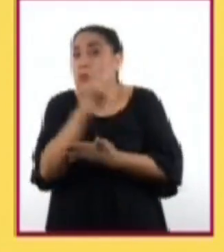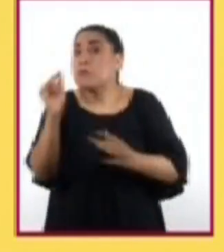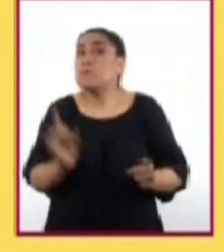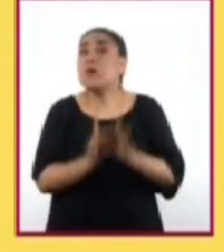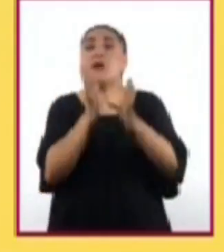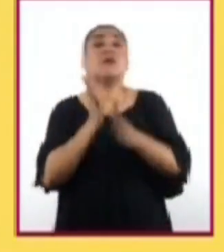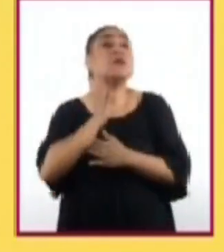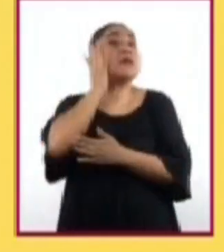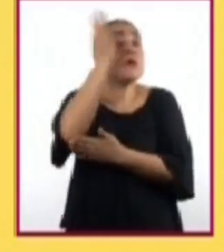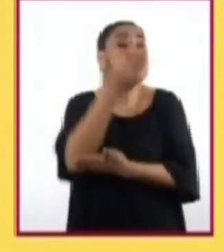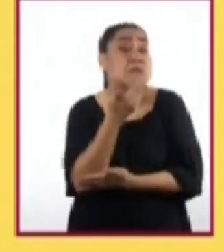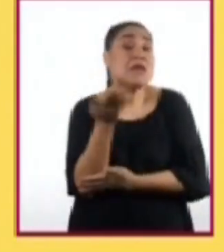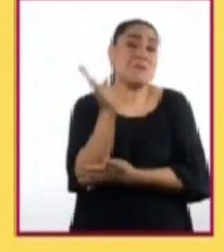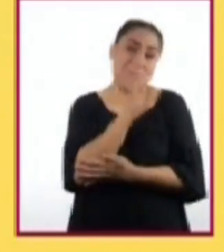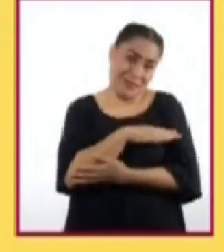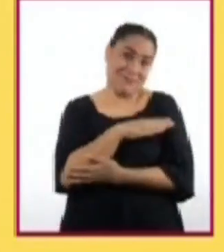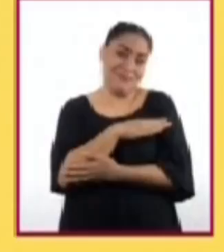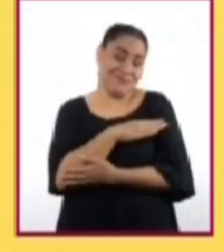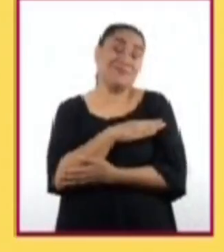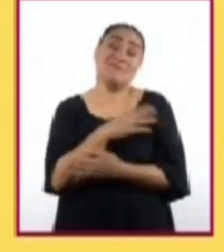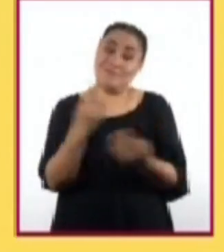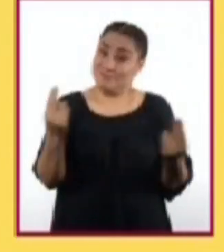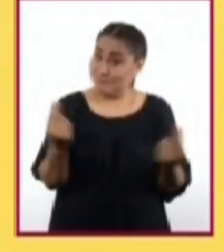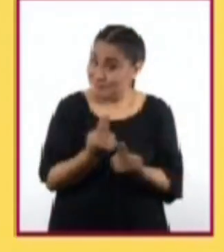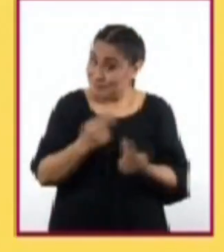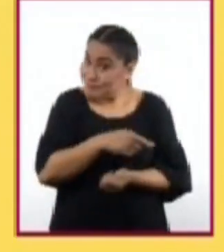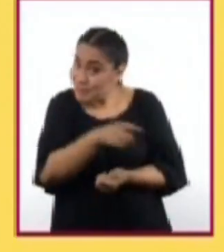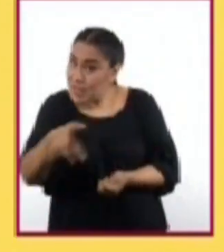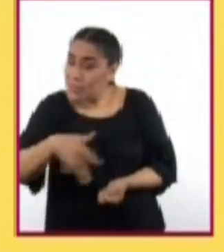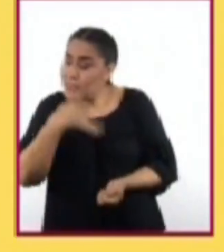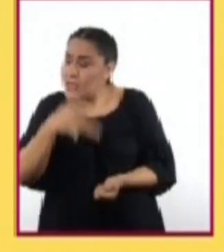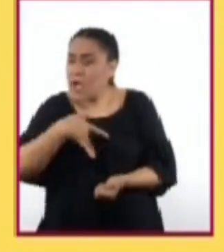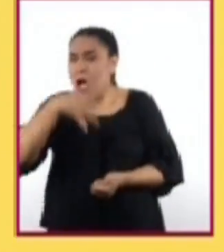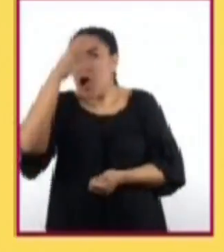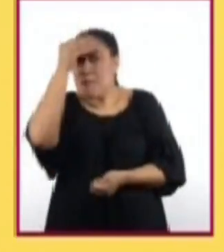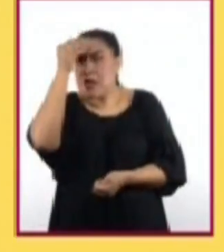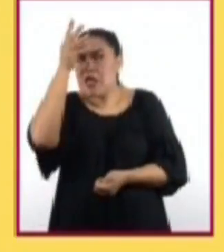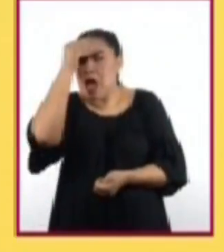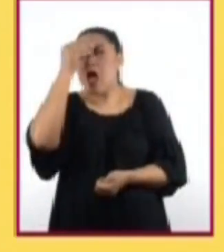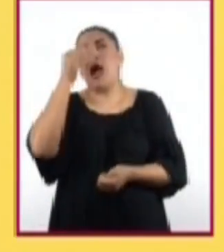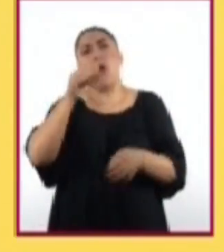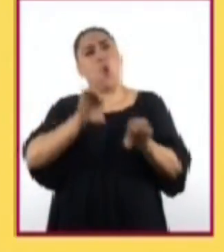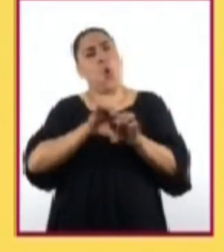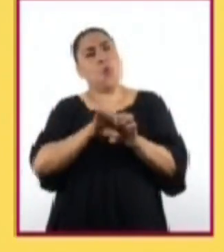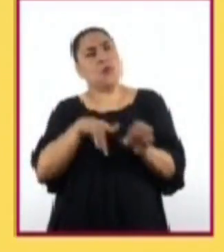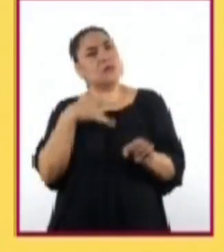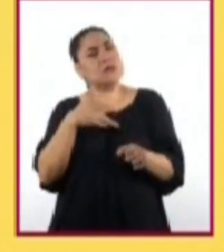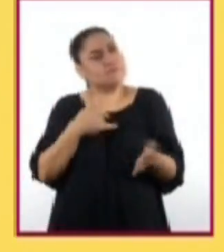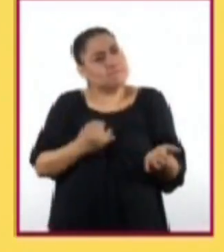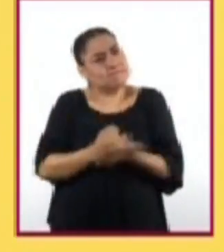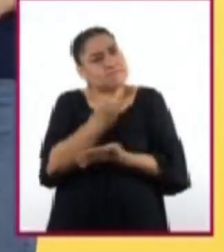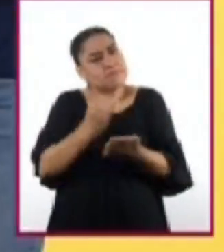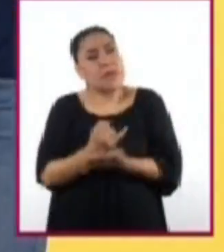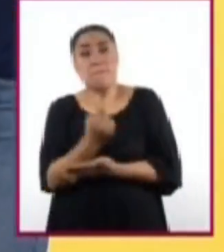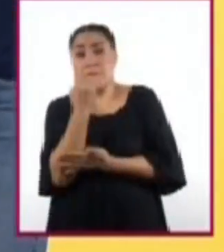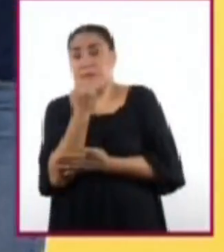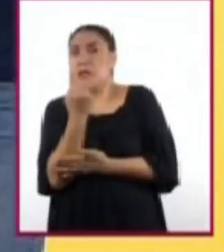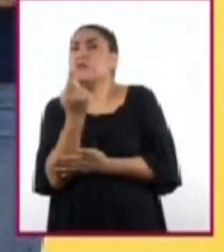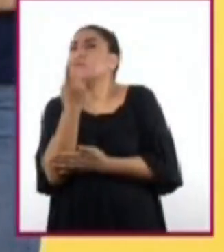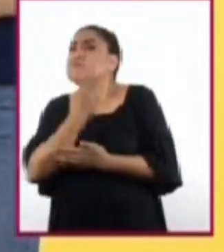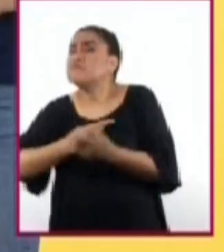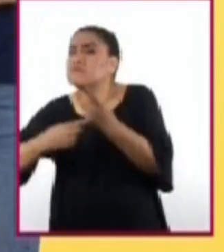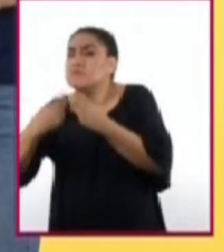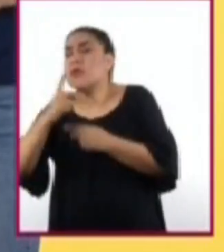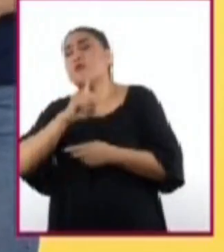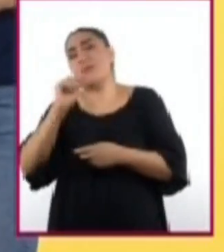futuro. Por lo tanto, es necesario aprender a tomar decisiones de manera informada y oportuna. Así